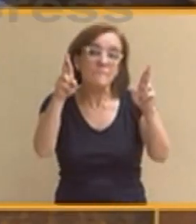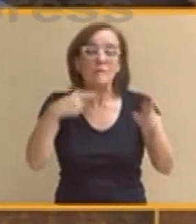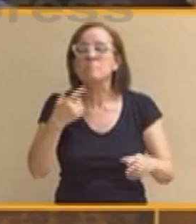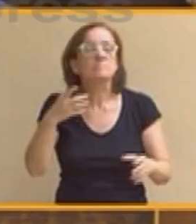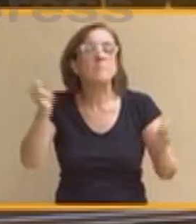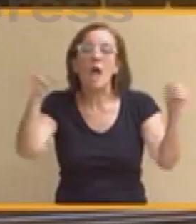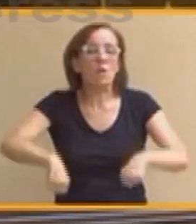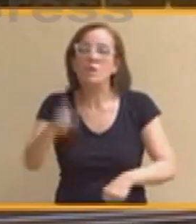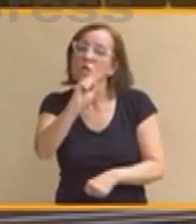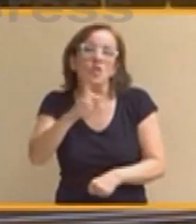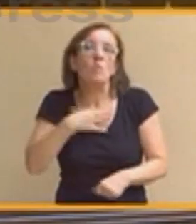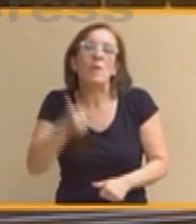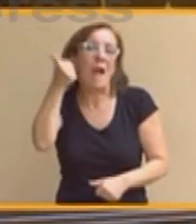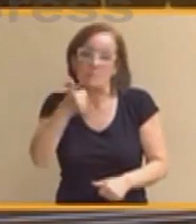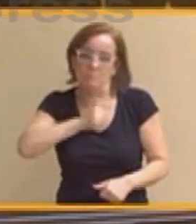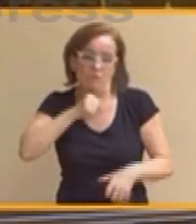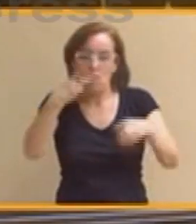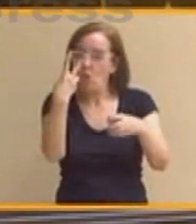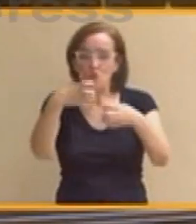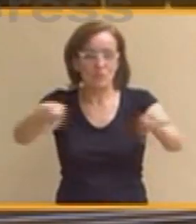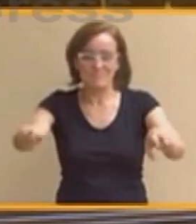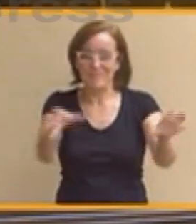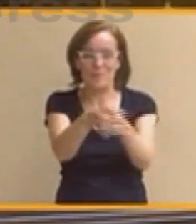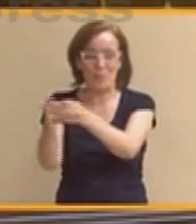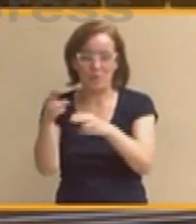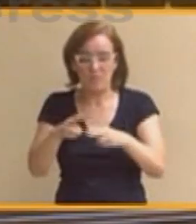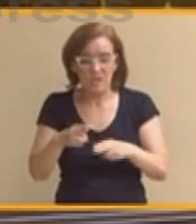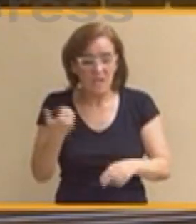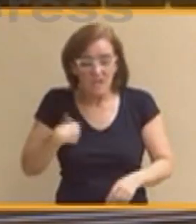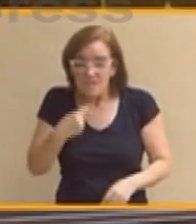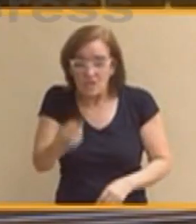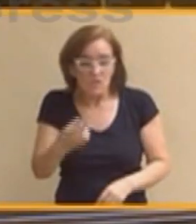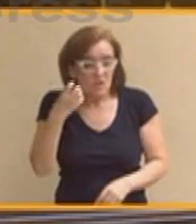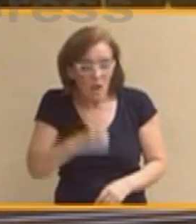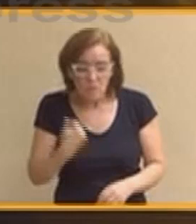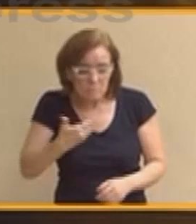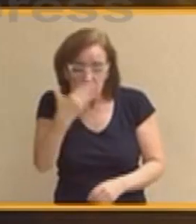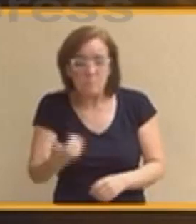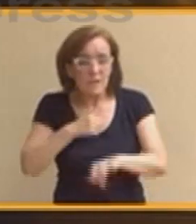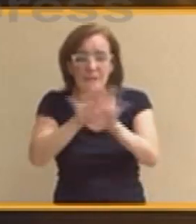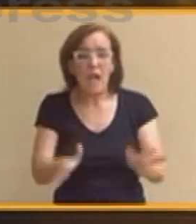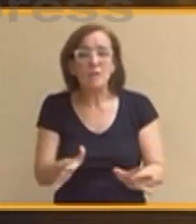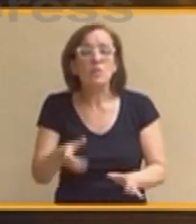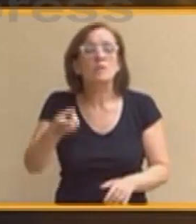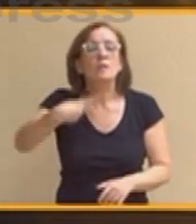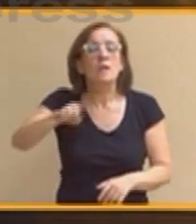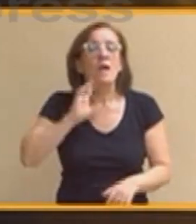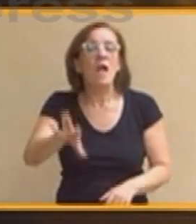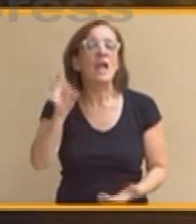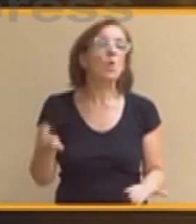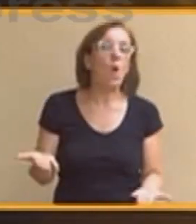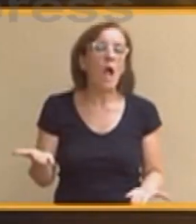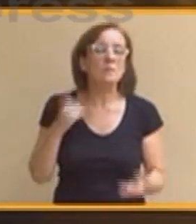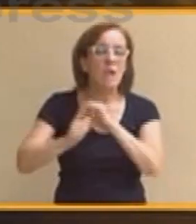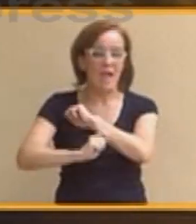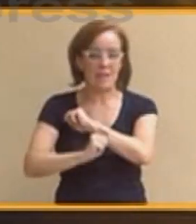que ocurrir más. Y se lo ha dicho el señor Mariano Rajoy. Se lo ha dicho claramente. Ustedes tienen que elegir estratégicamente